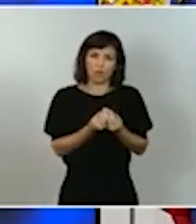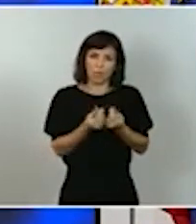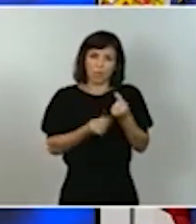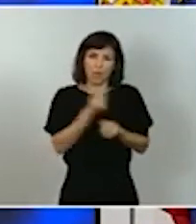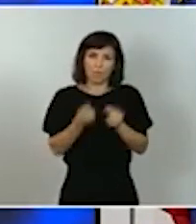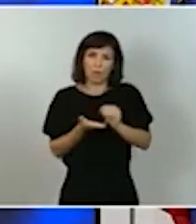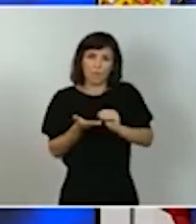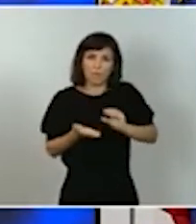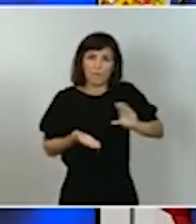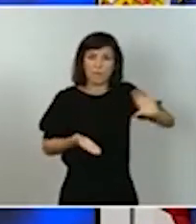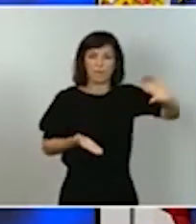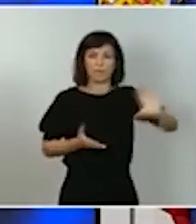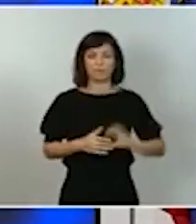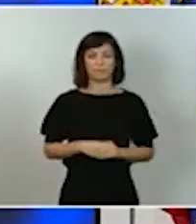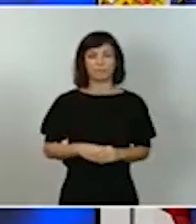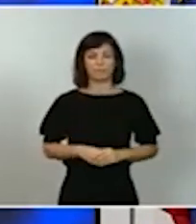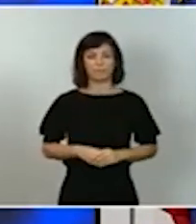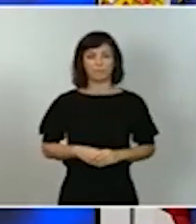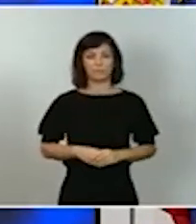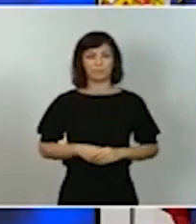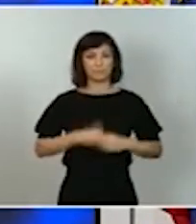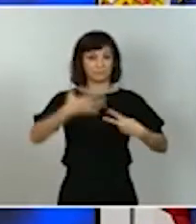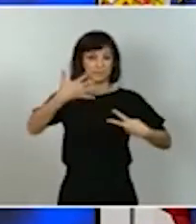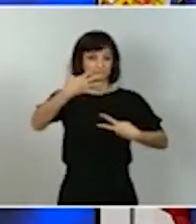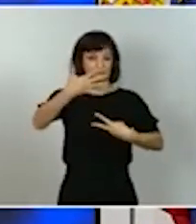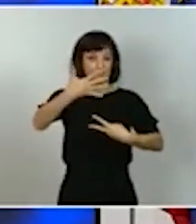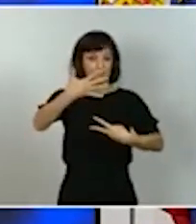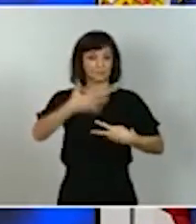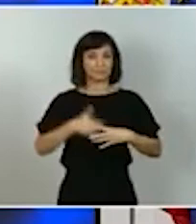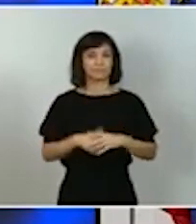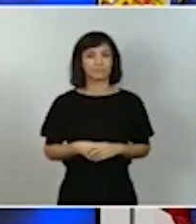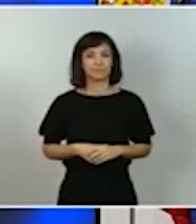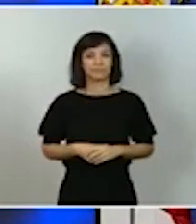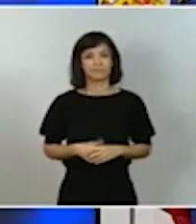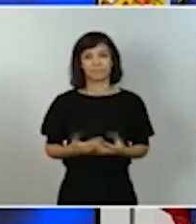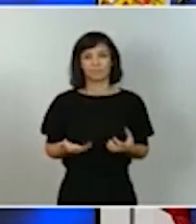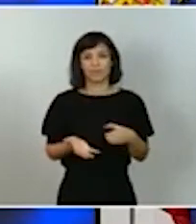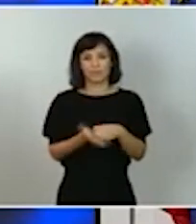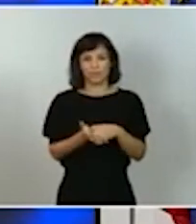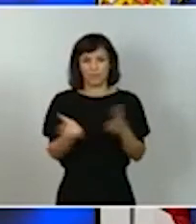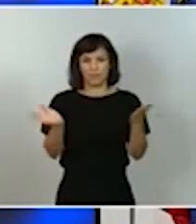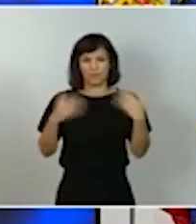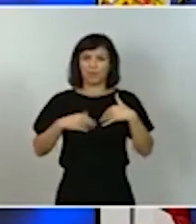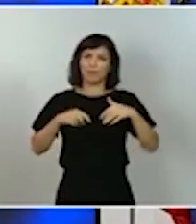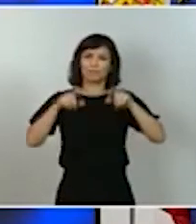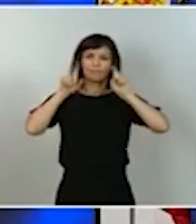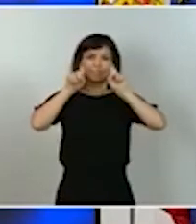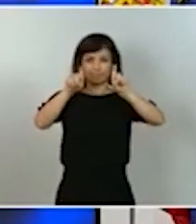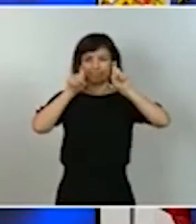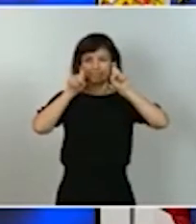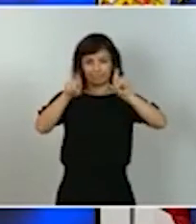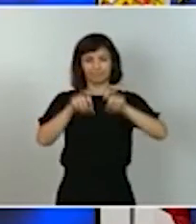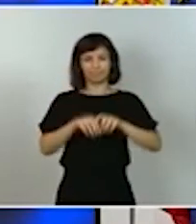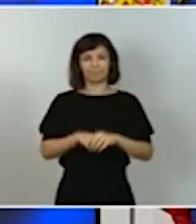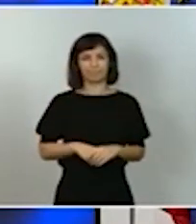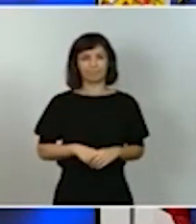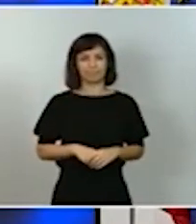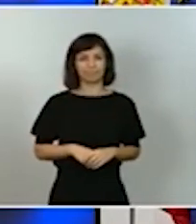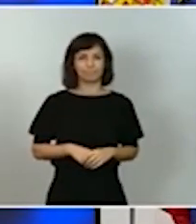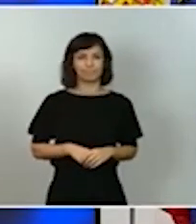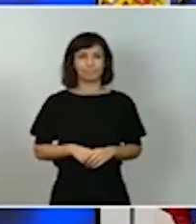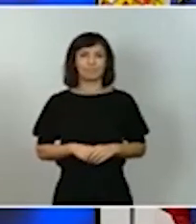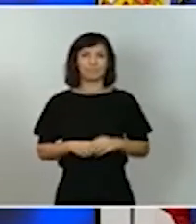la séptima política tractora es sin duda alguna la educación la educación el conocimiento